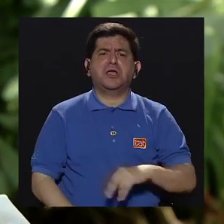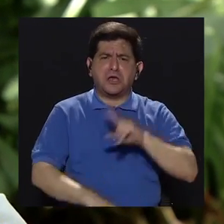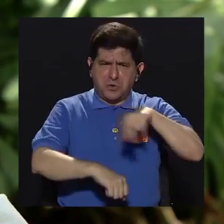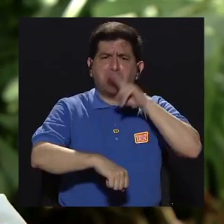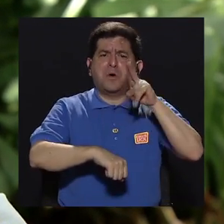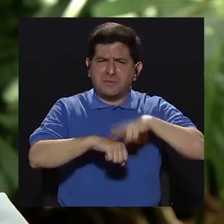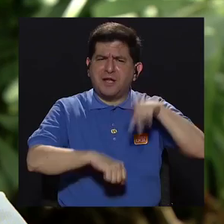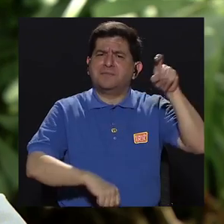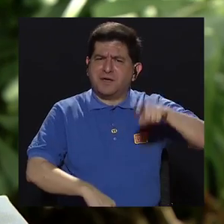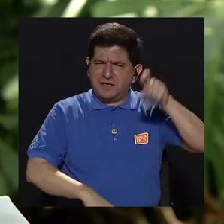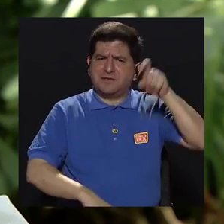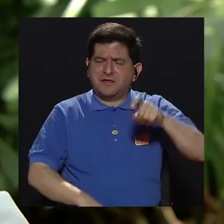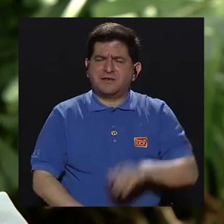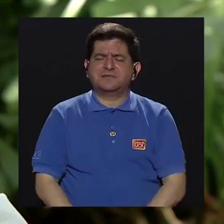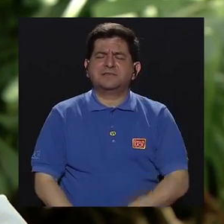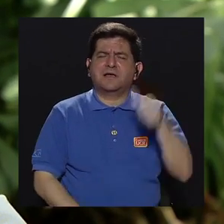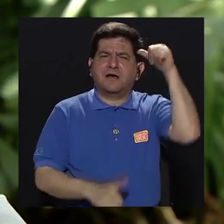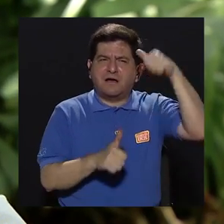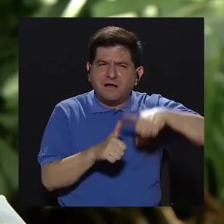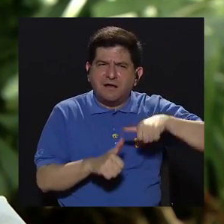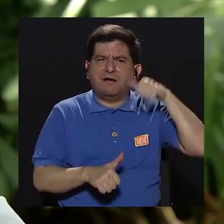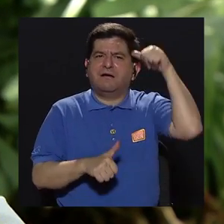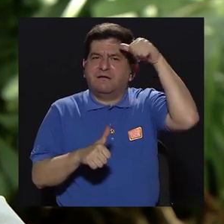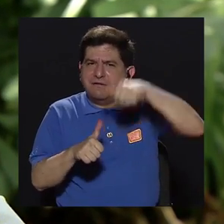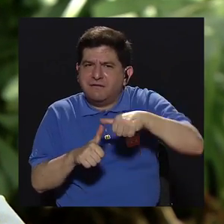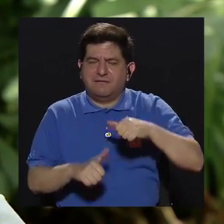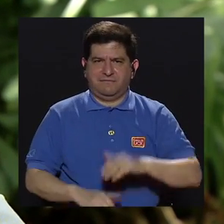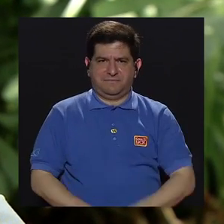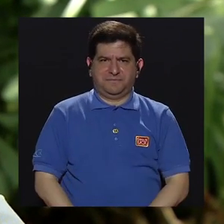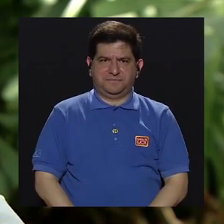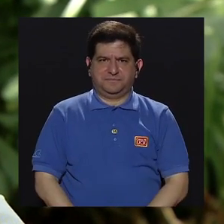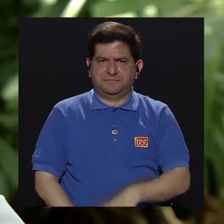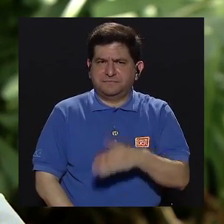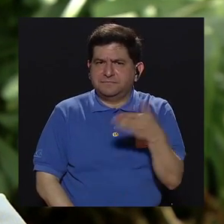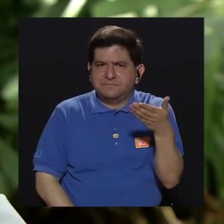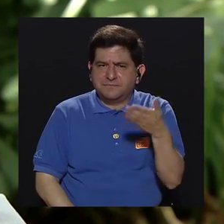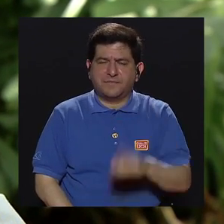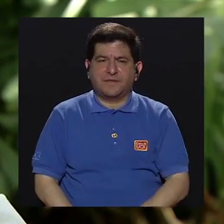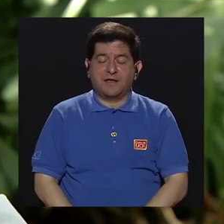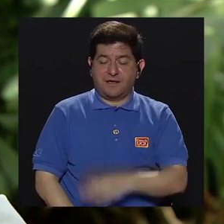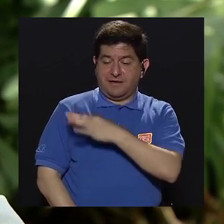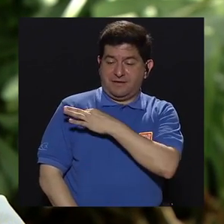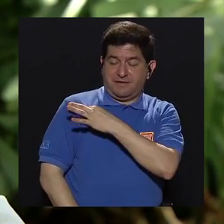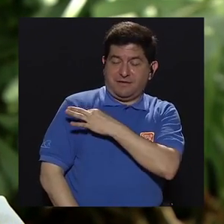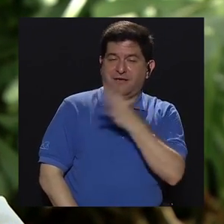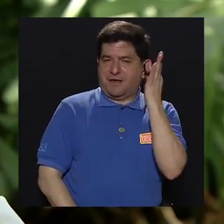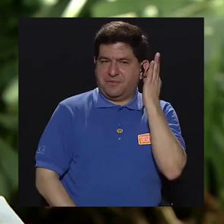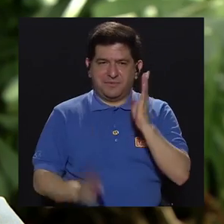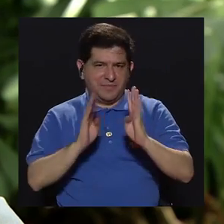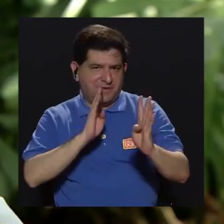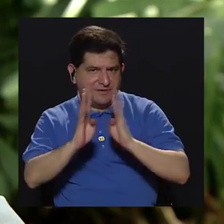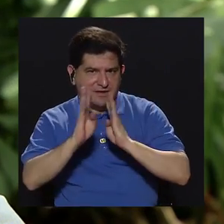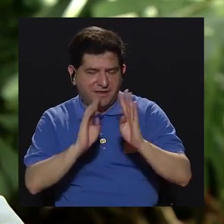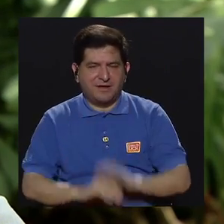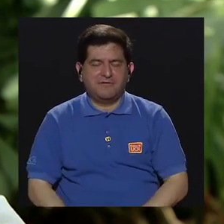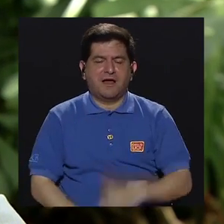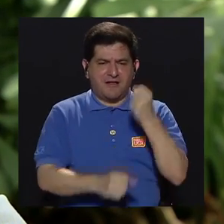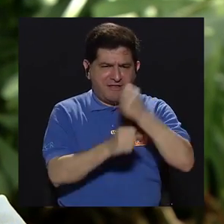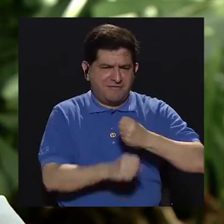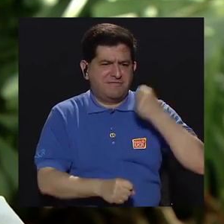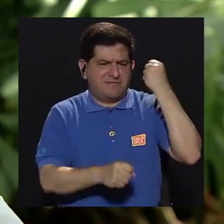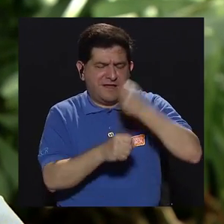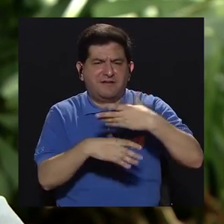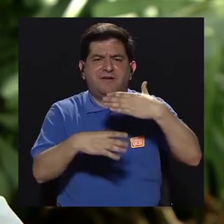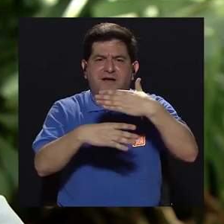periódicamente es importante estarlo revisando y es que nuestra invitada nos va a conversar de la